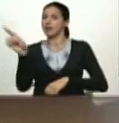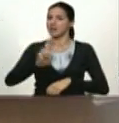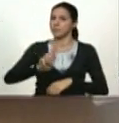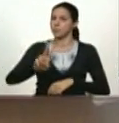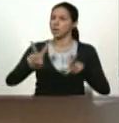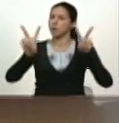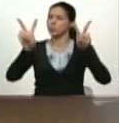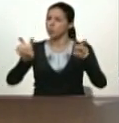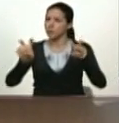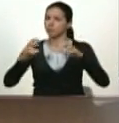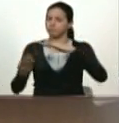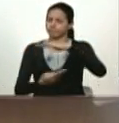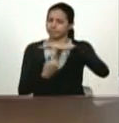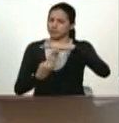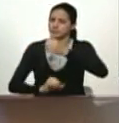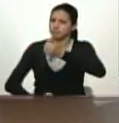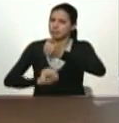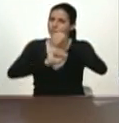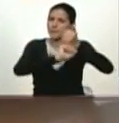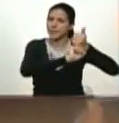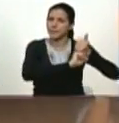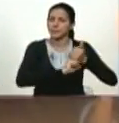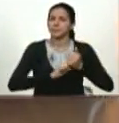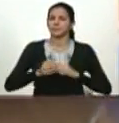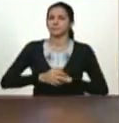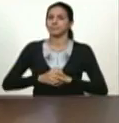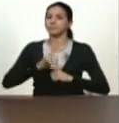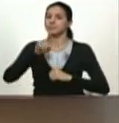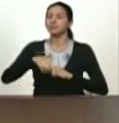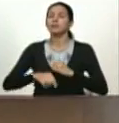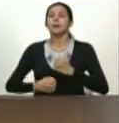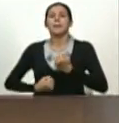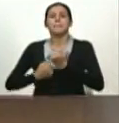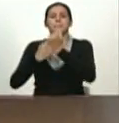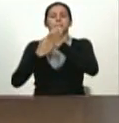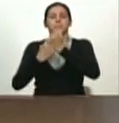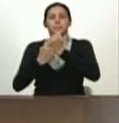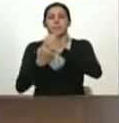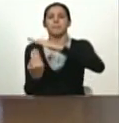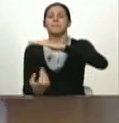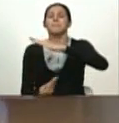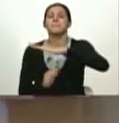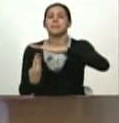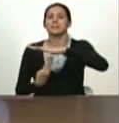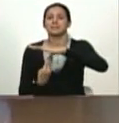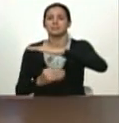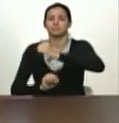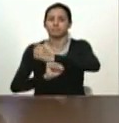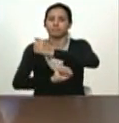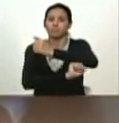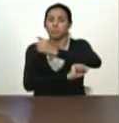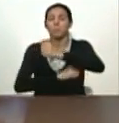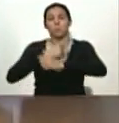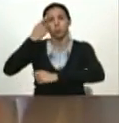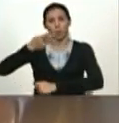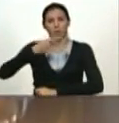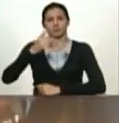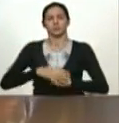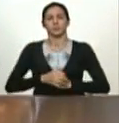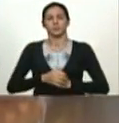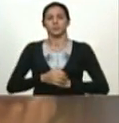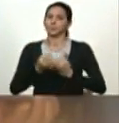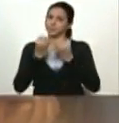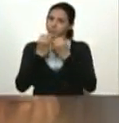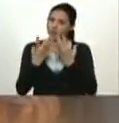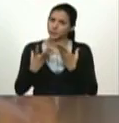república y fortalecer los cimientos políticos de la patria. Fortalecerlo. Así que